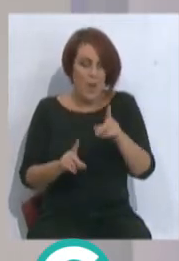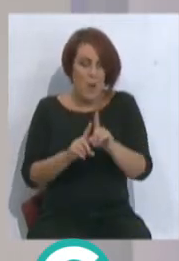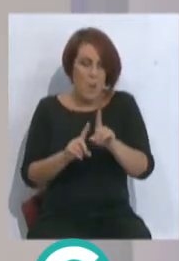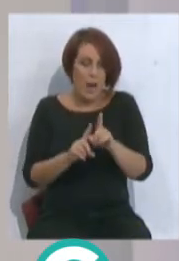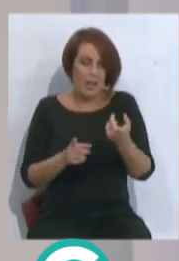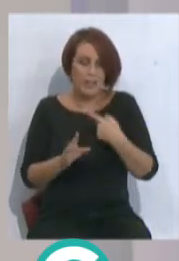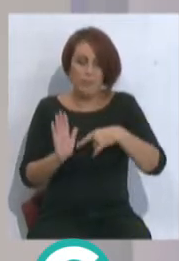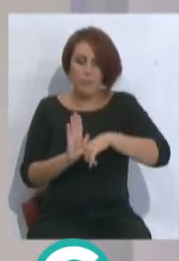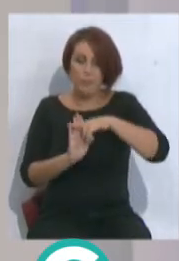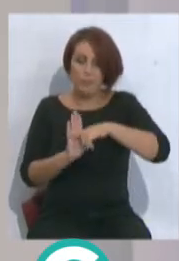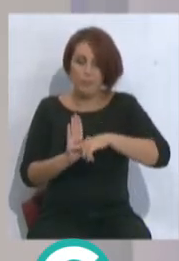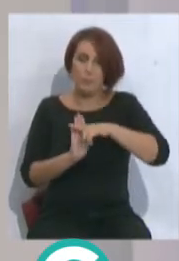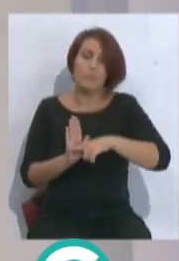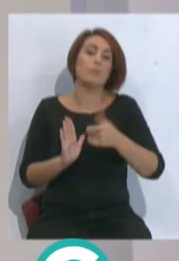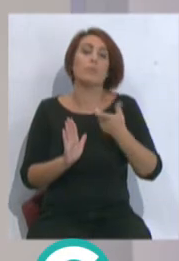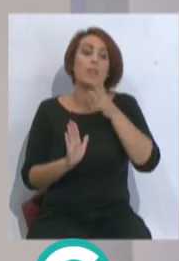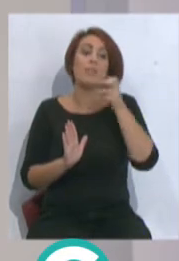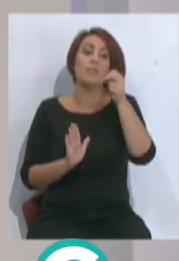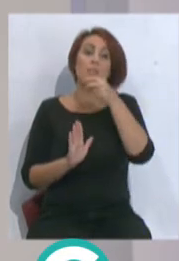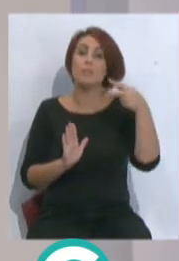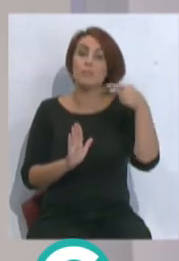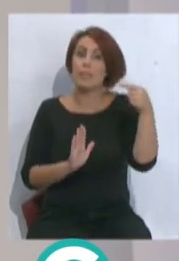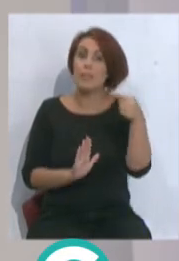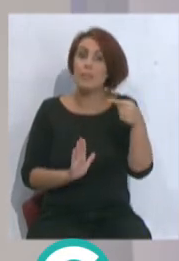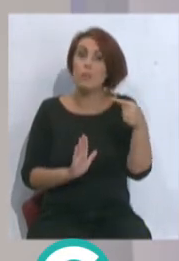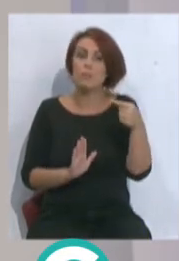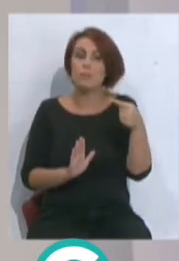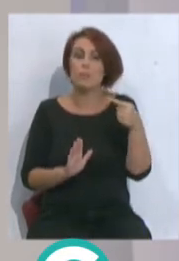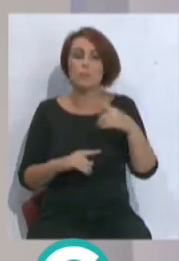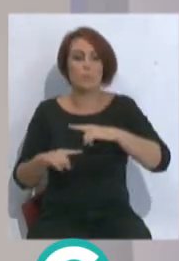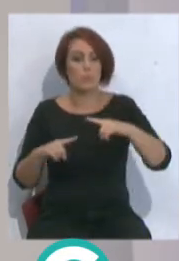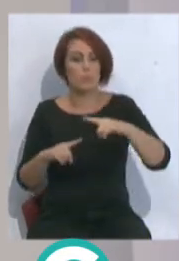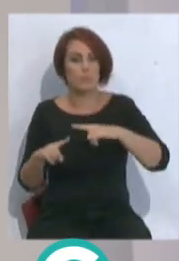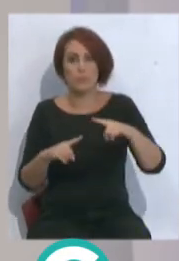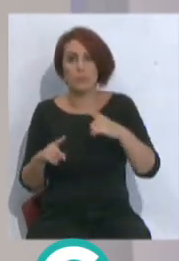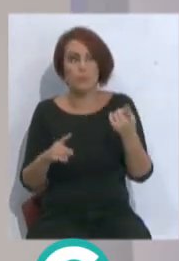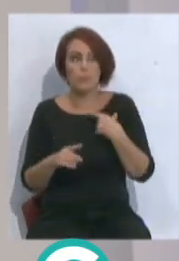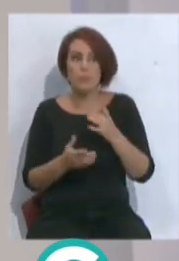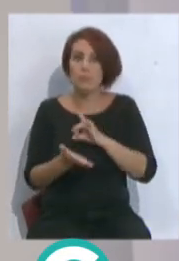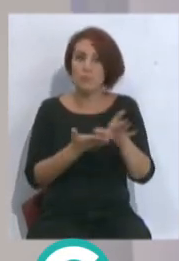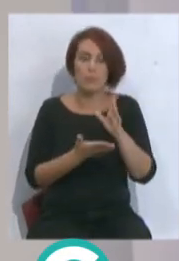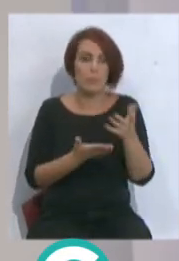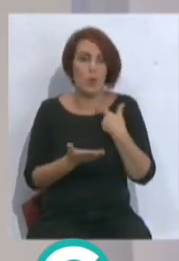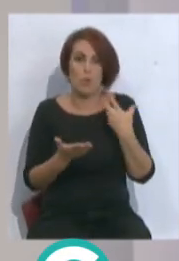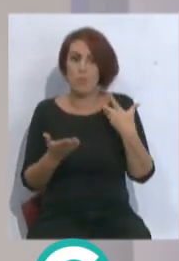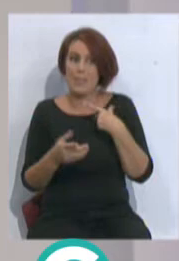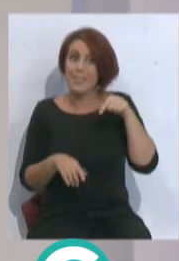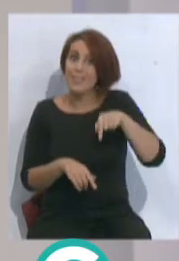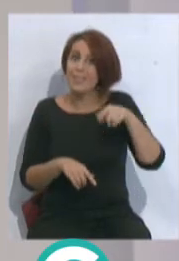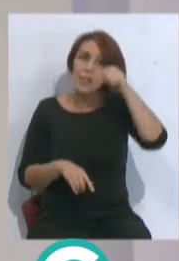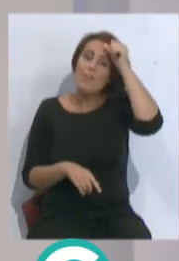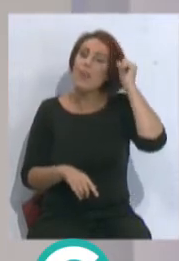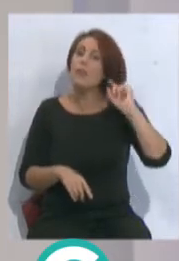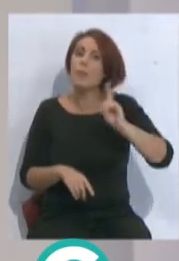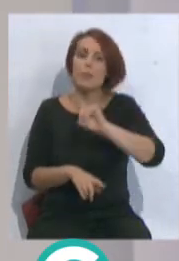te tenga que poner. En el momento que ahora vengan malos resultados, el entrenador tiene las horas contadas. No este entrenador, todos los entrenadores, juegue bien o juegue mal. Si el